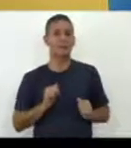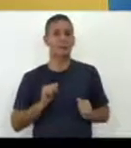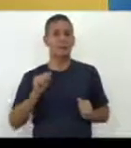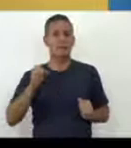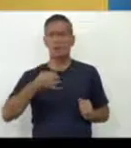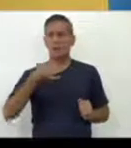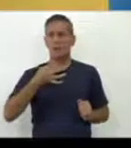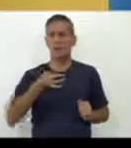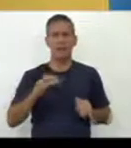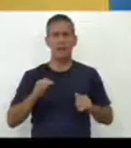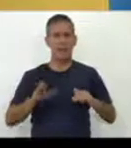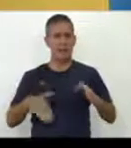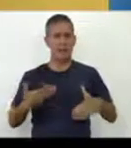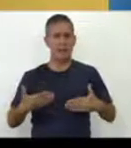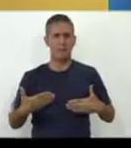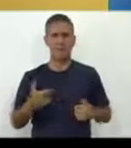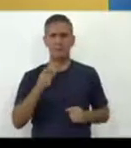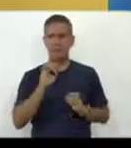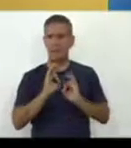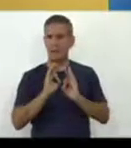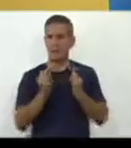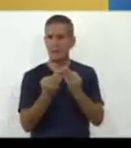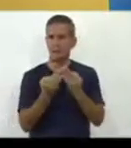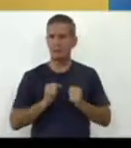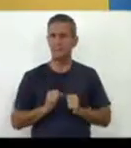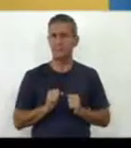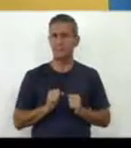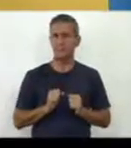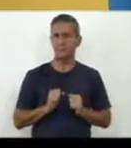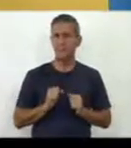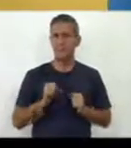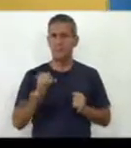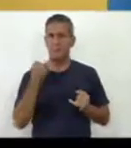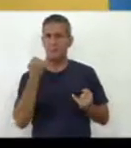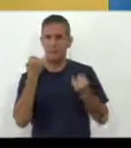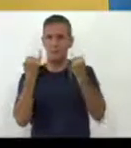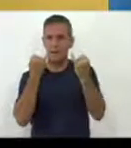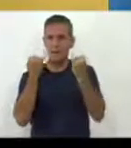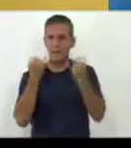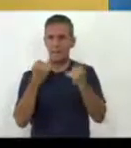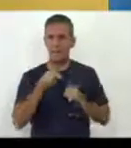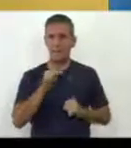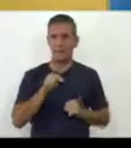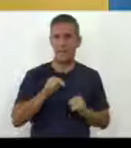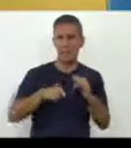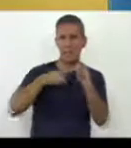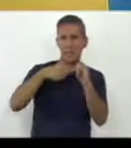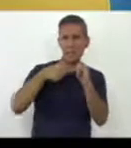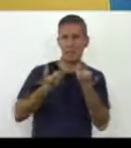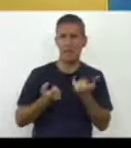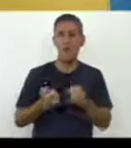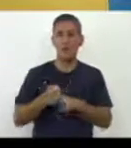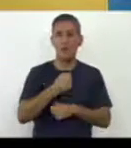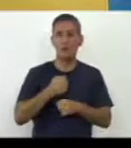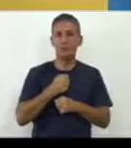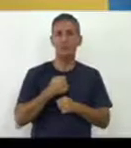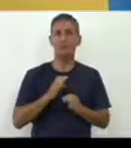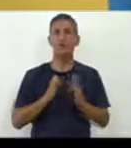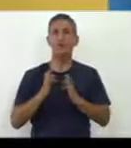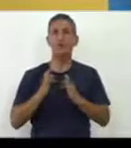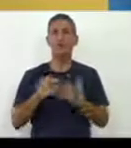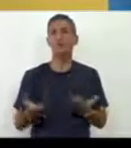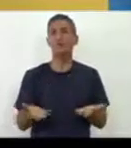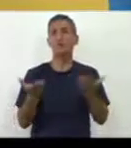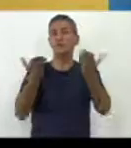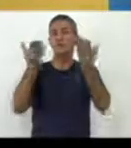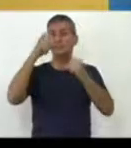participación de la familia y la sagacidad de la familia para identificar estos materiales y utilizarlos